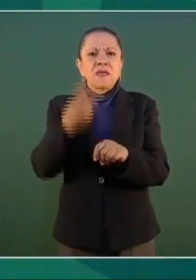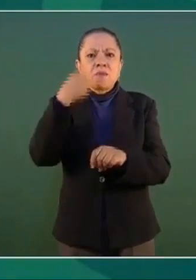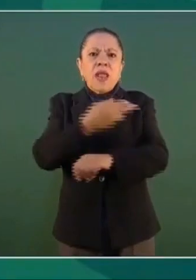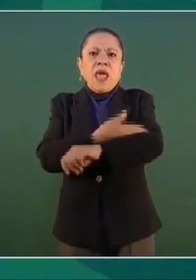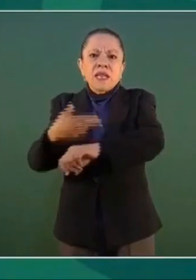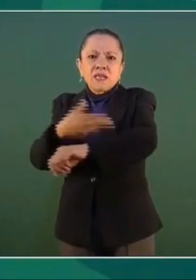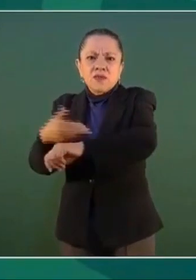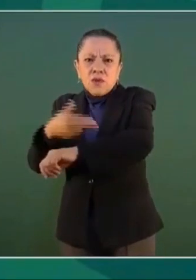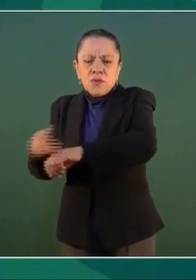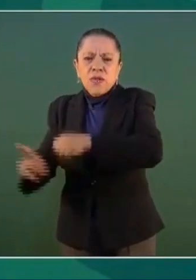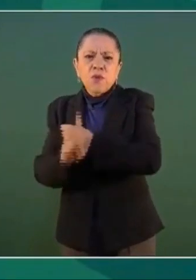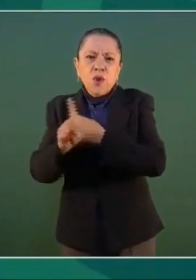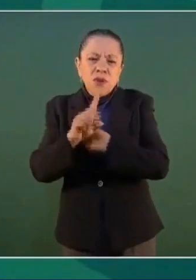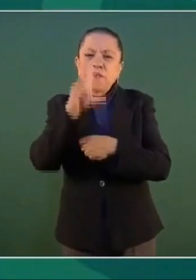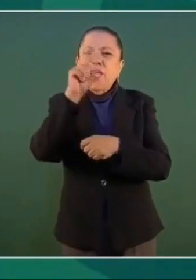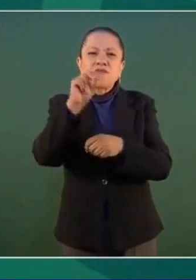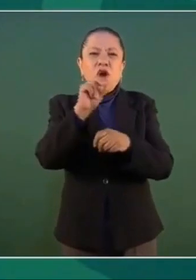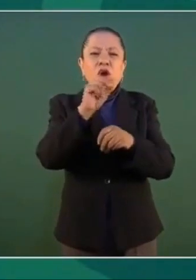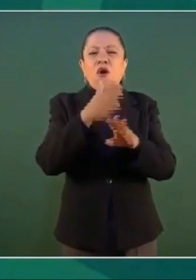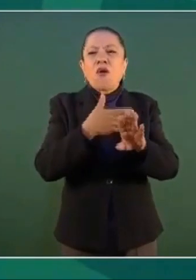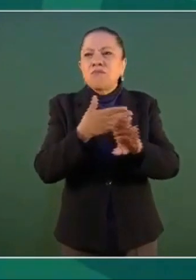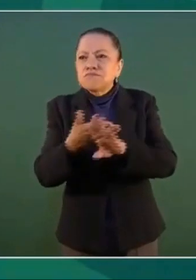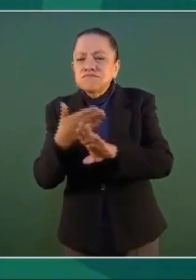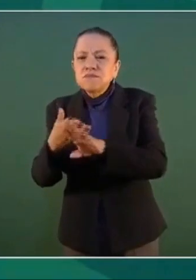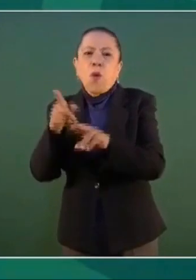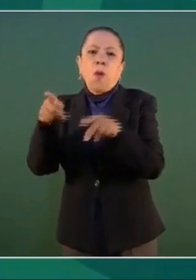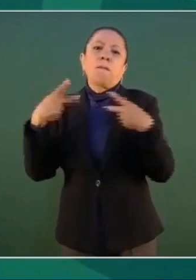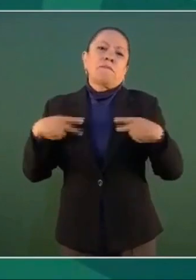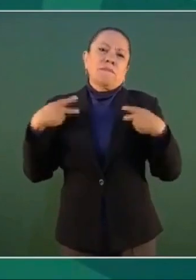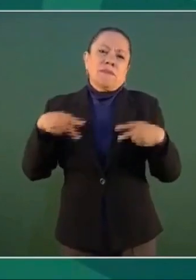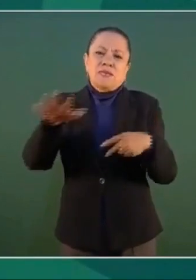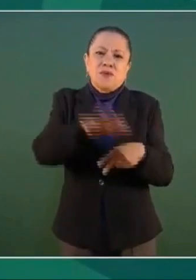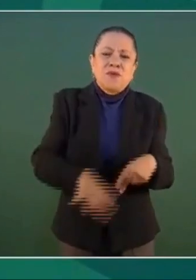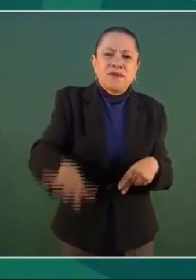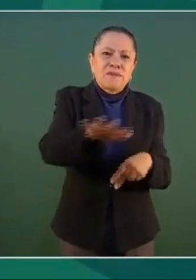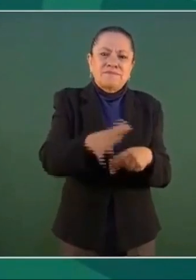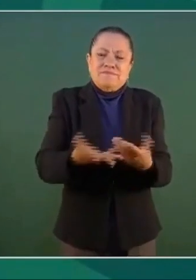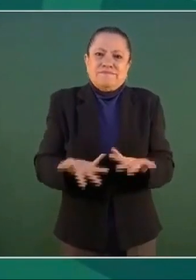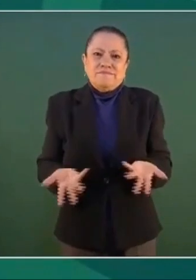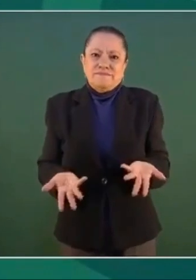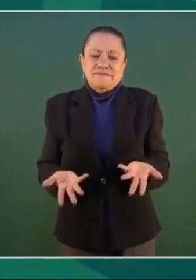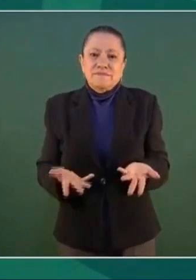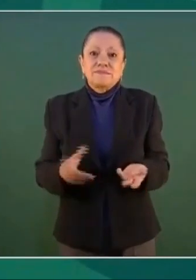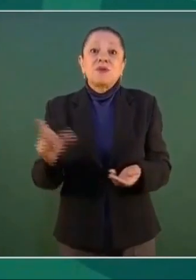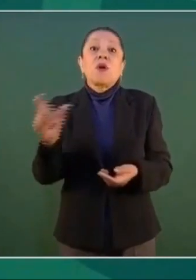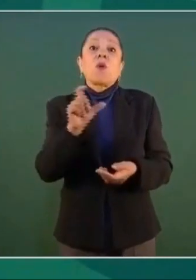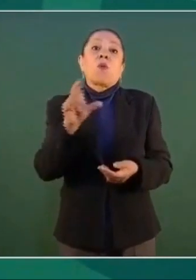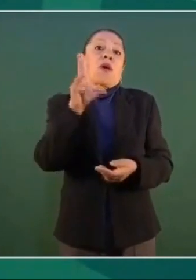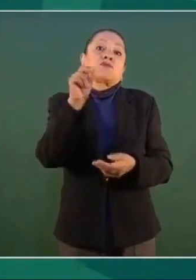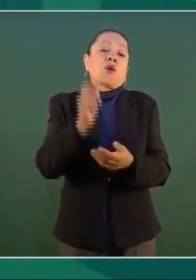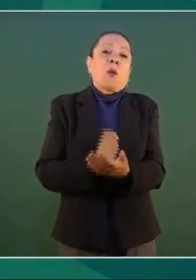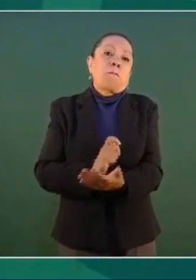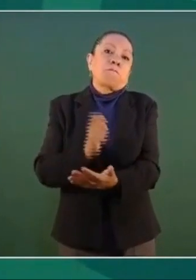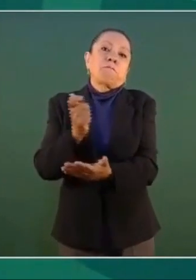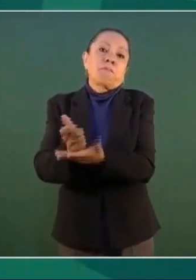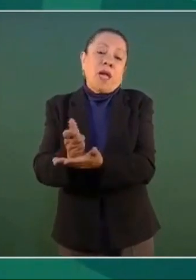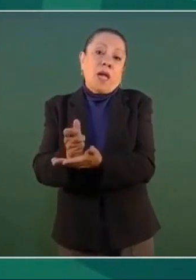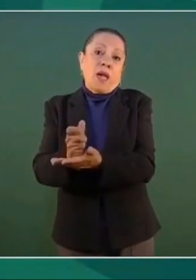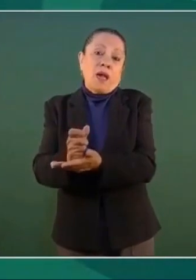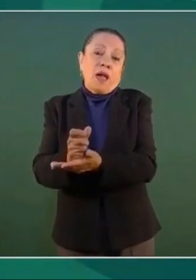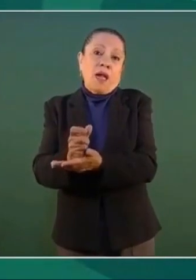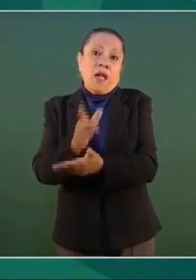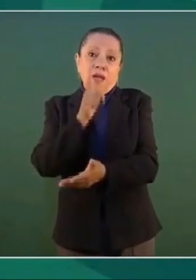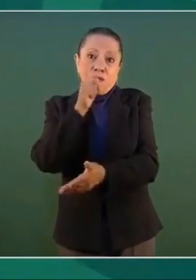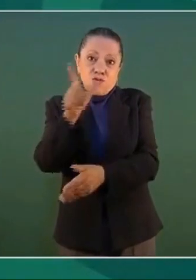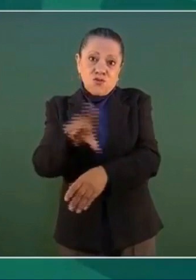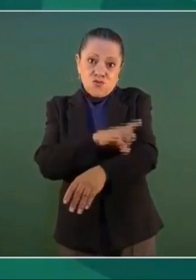y que no afecten a la población, porque cuando no se paga la luz, en